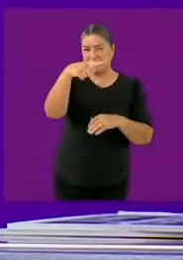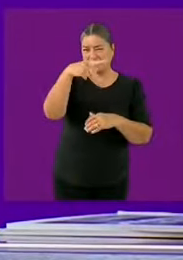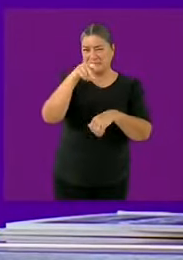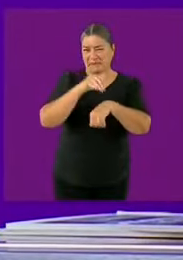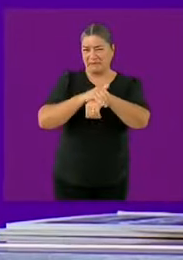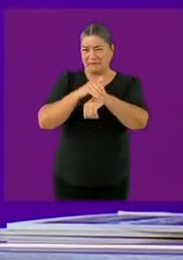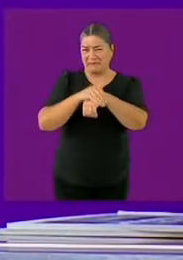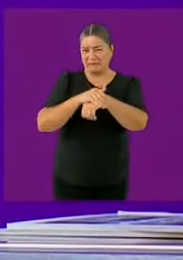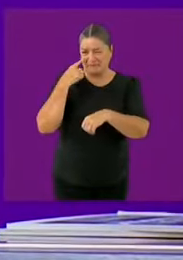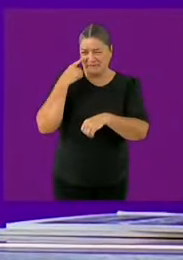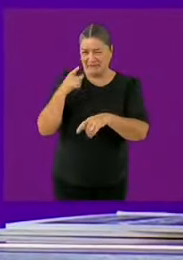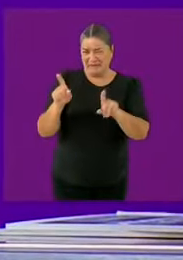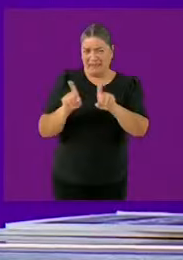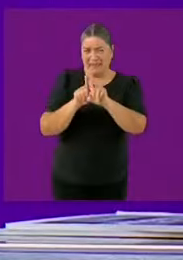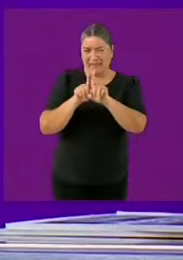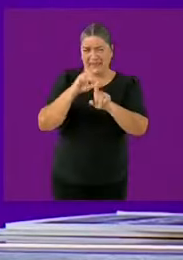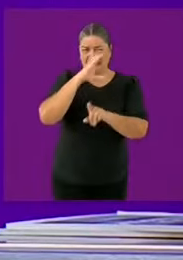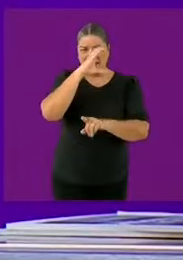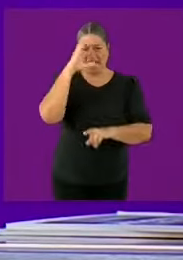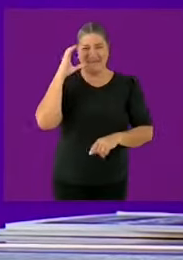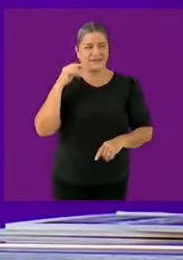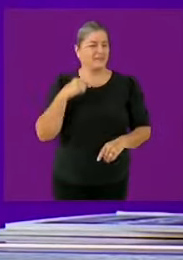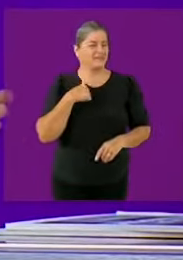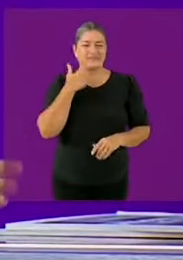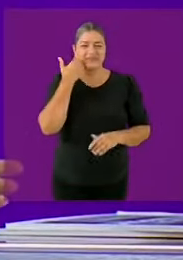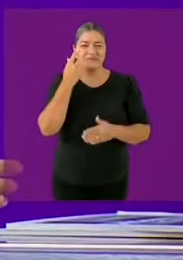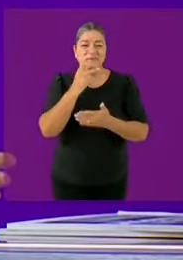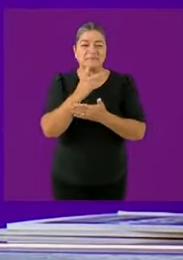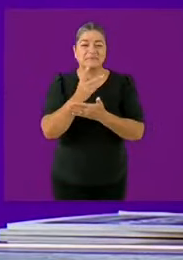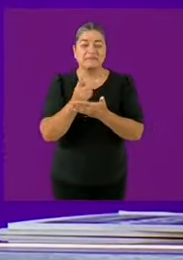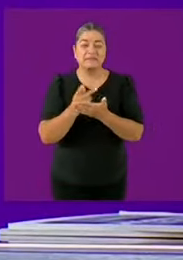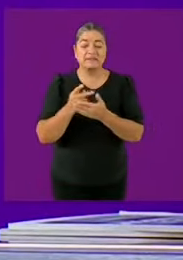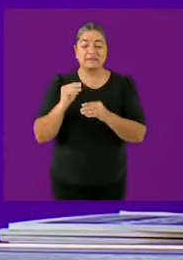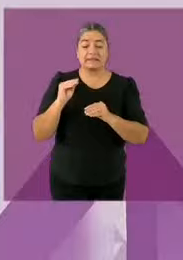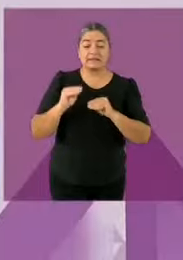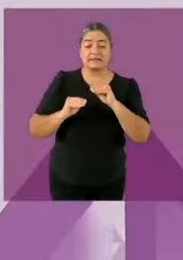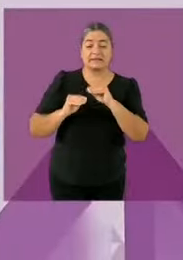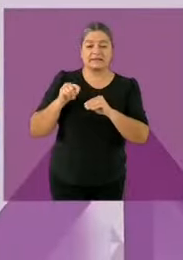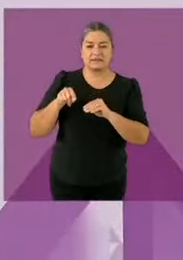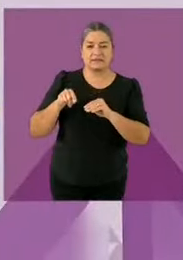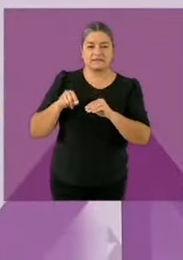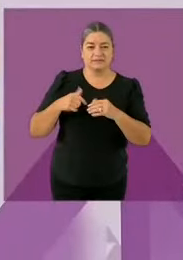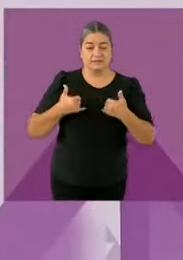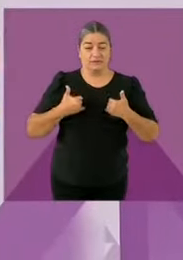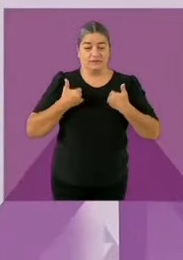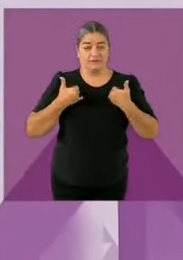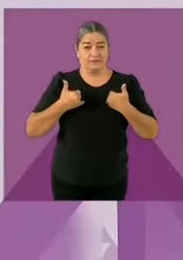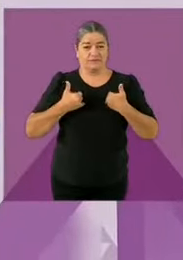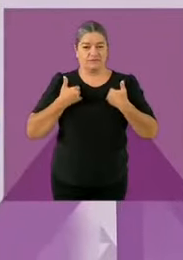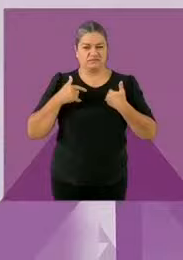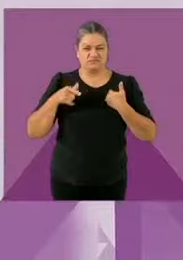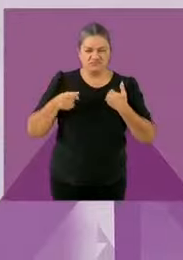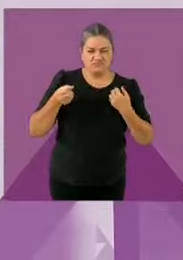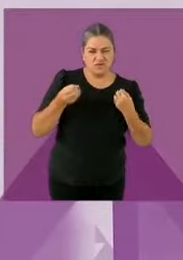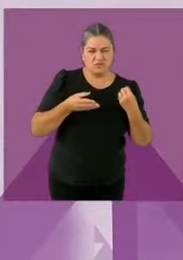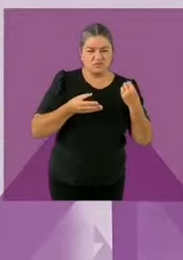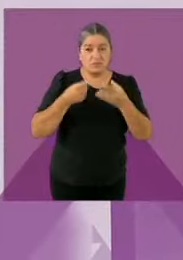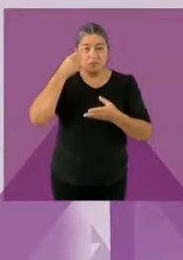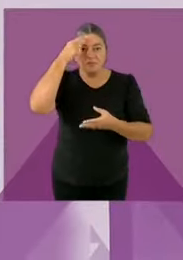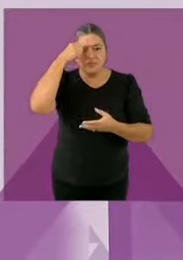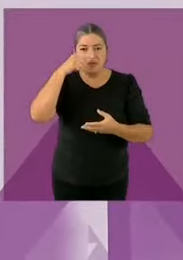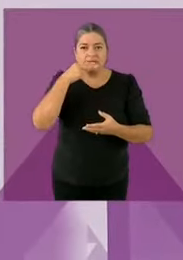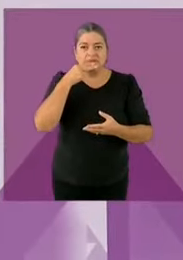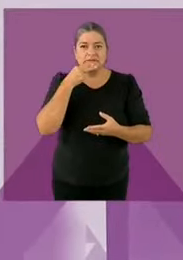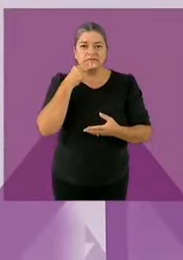el programa de jóvenes construyendo el futuro si no sabes Claudia es temporal se da por un año la beca yo en ese tema estoy absolutamente